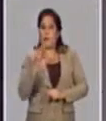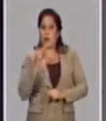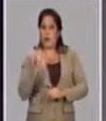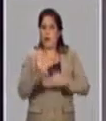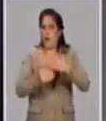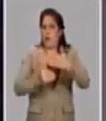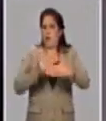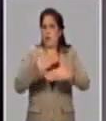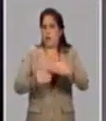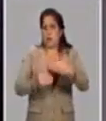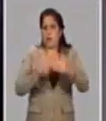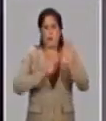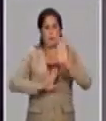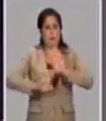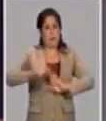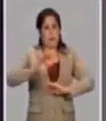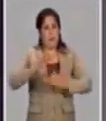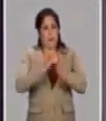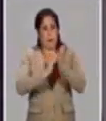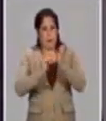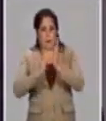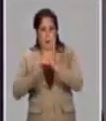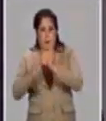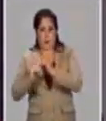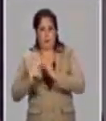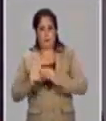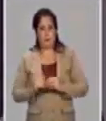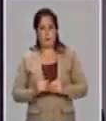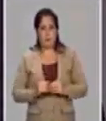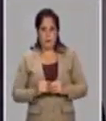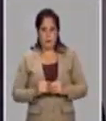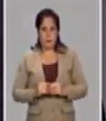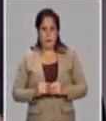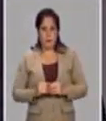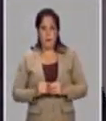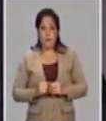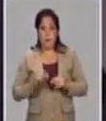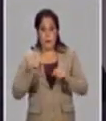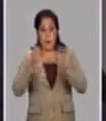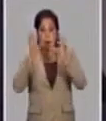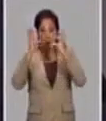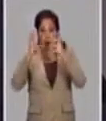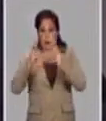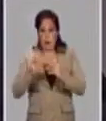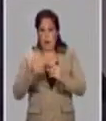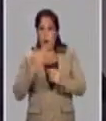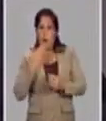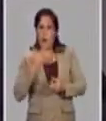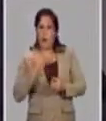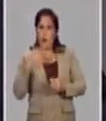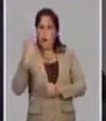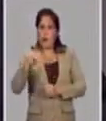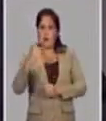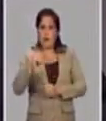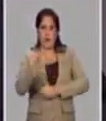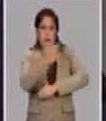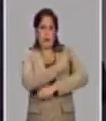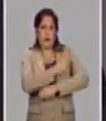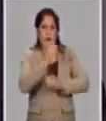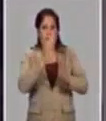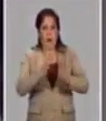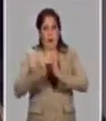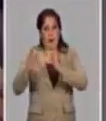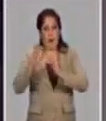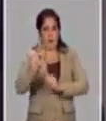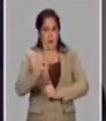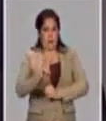perfeccionando las estrategias de inmunización en los próximos meses. Ahora, ¿qué resultado? ¿Cómo llegamos a este ensayo clínico